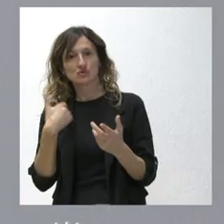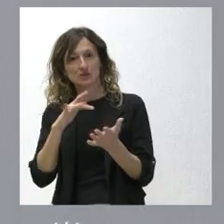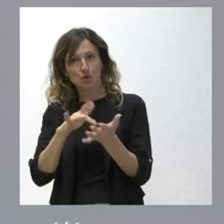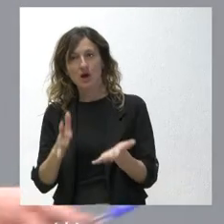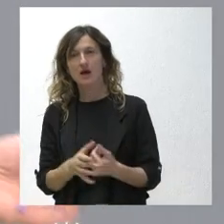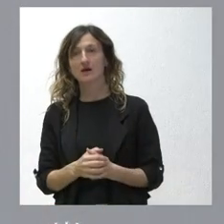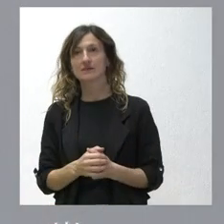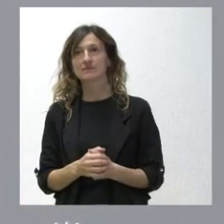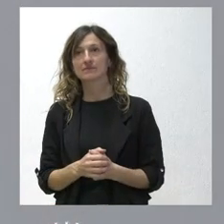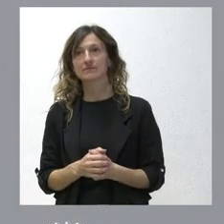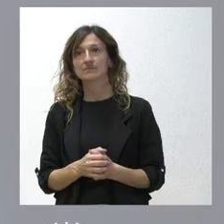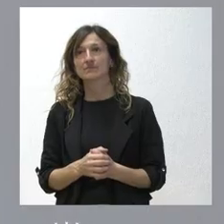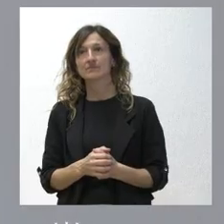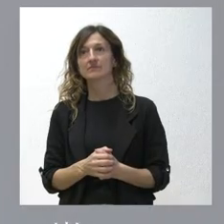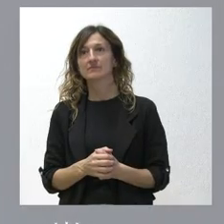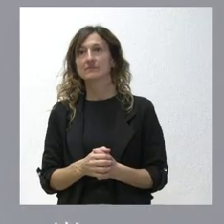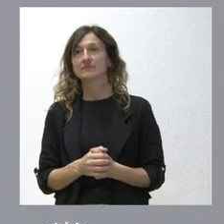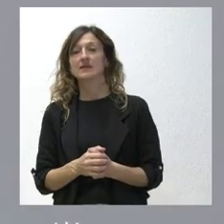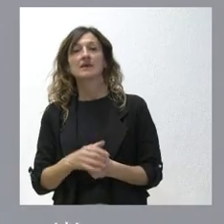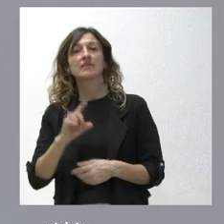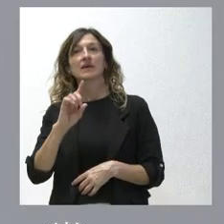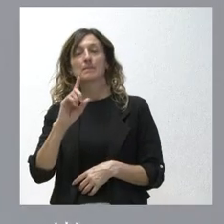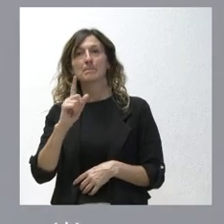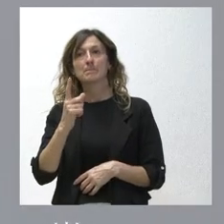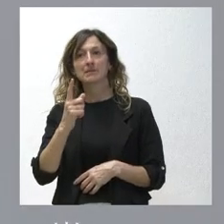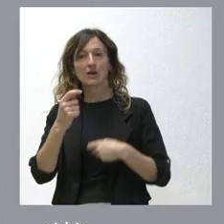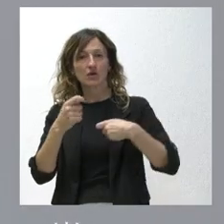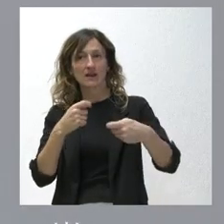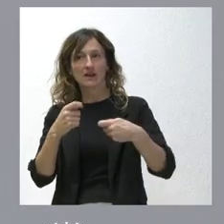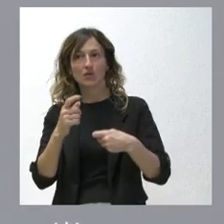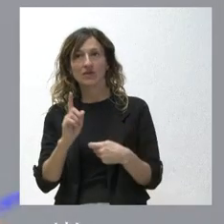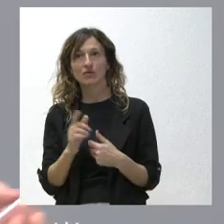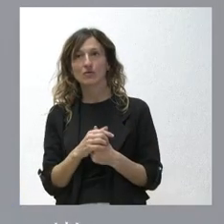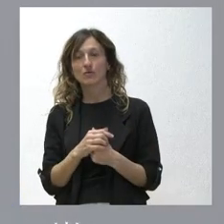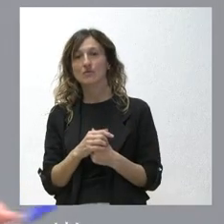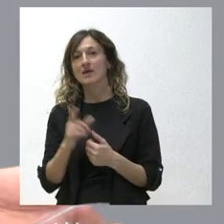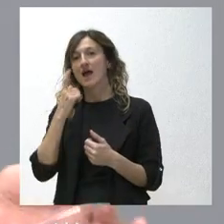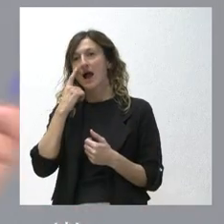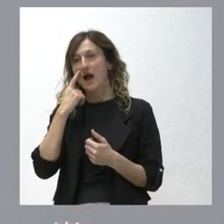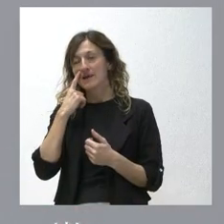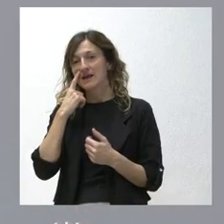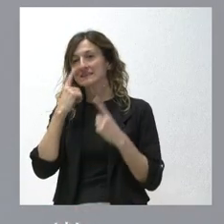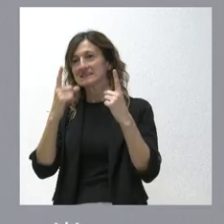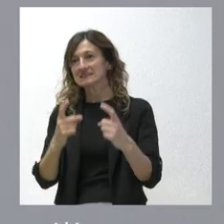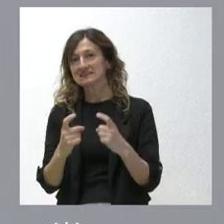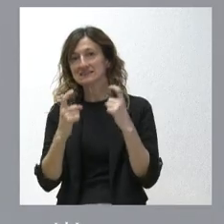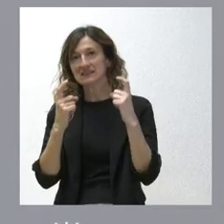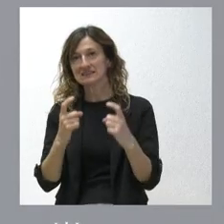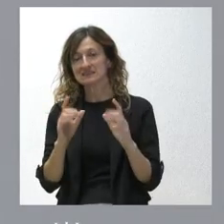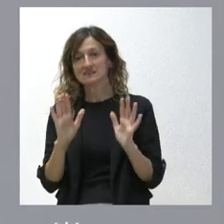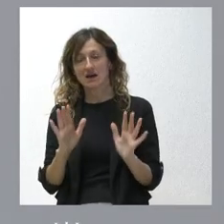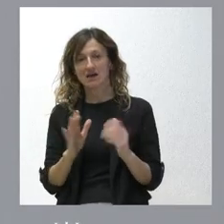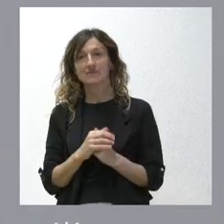bueno primero no ha sido rechazado luego denos el beneficio de la duda de intentarlo yo